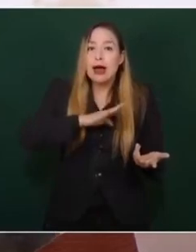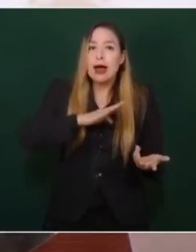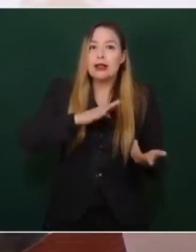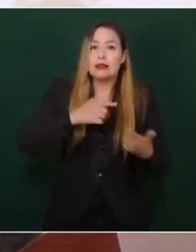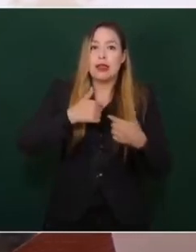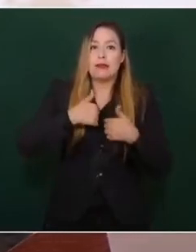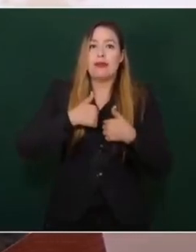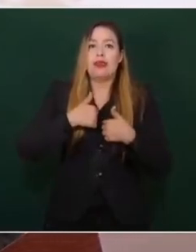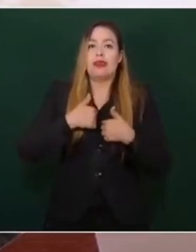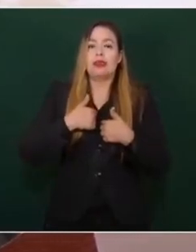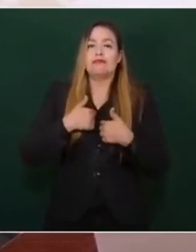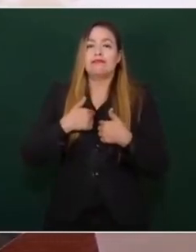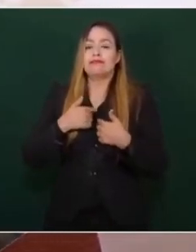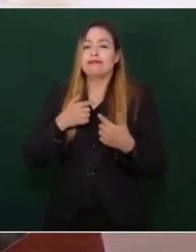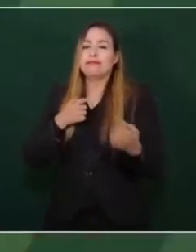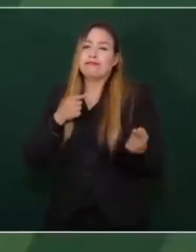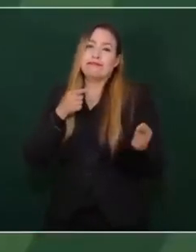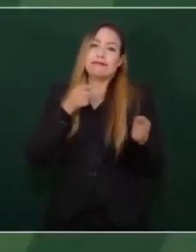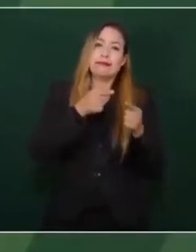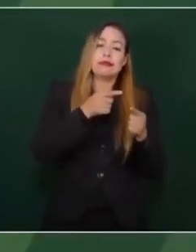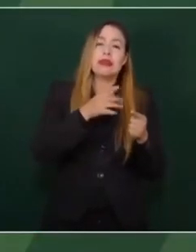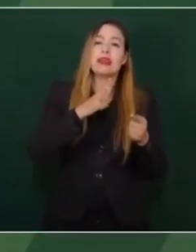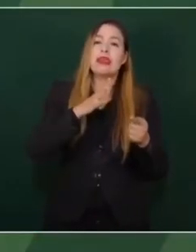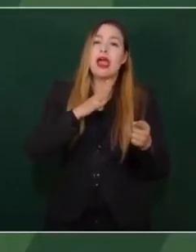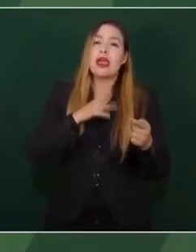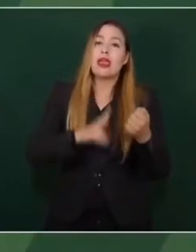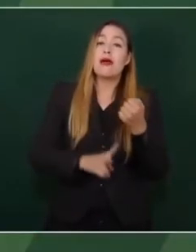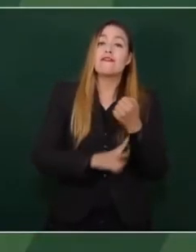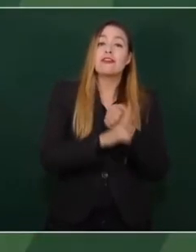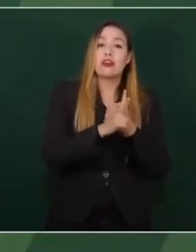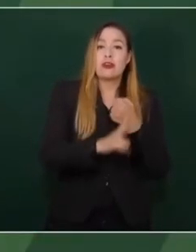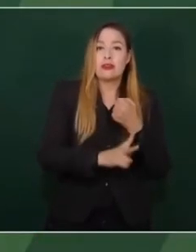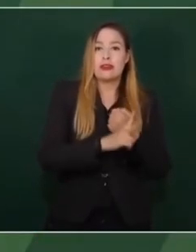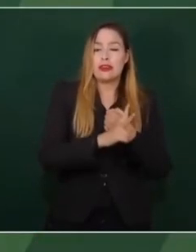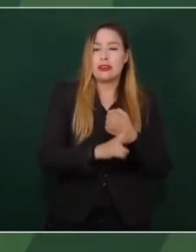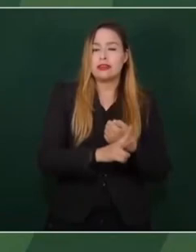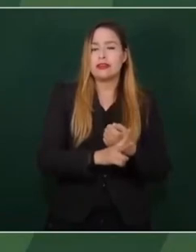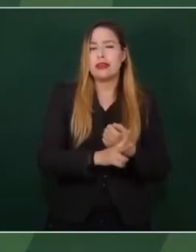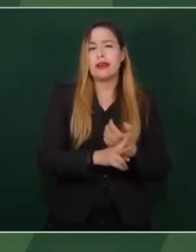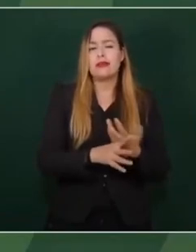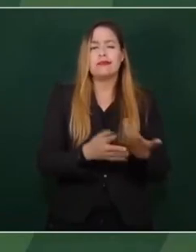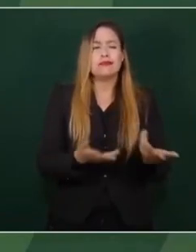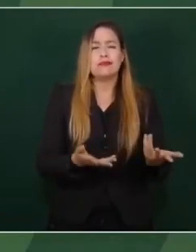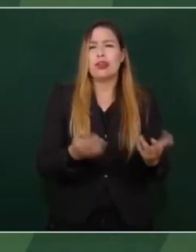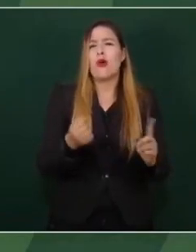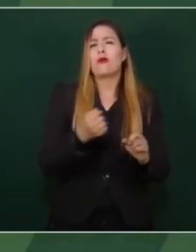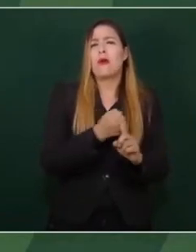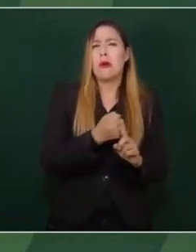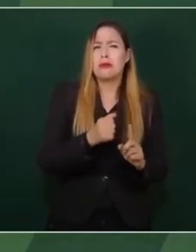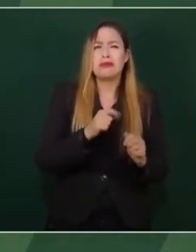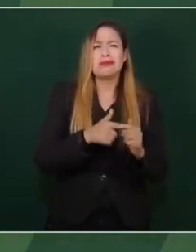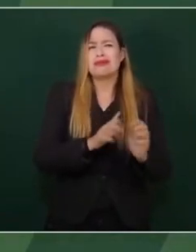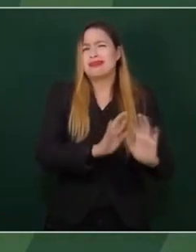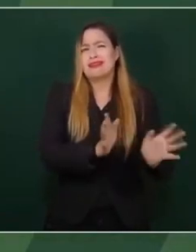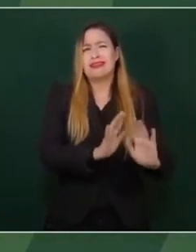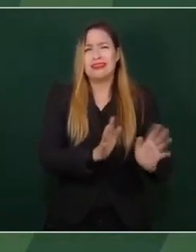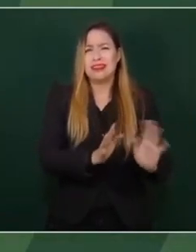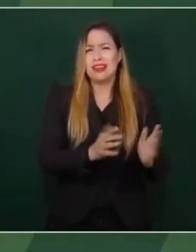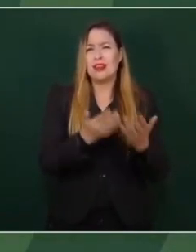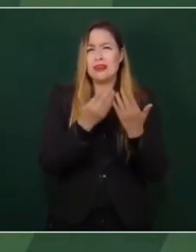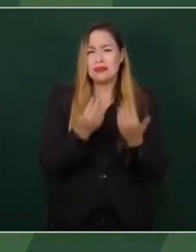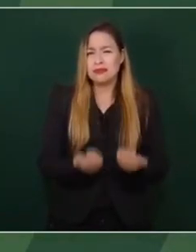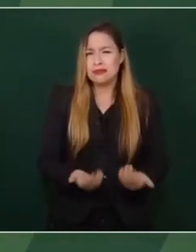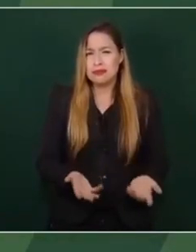física, eso sí. pero lo verbal,